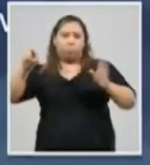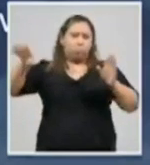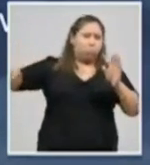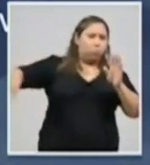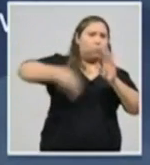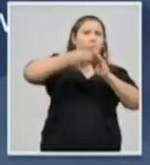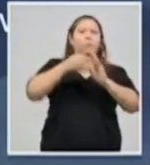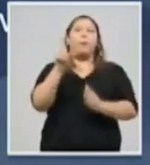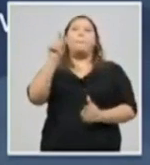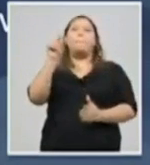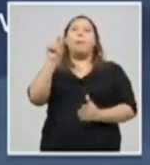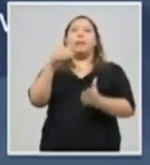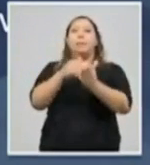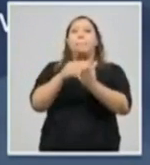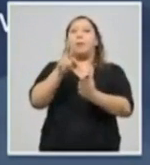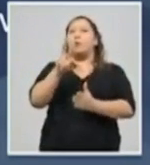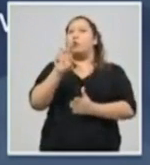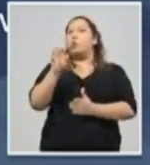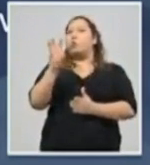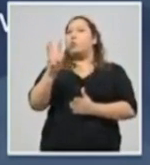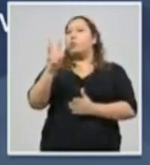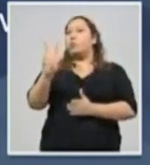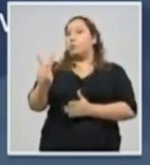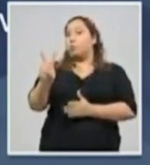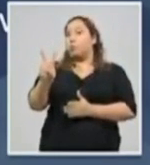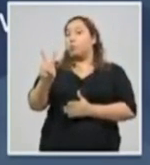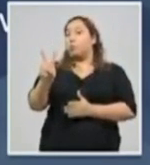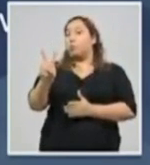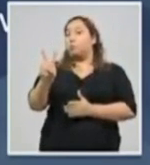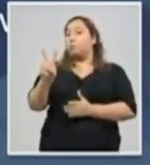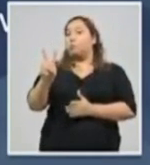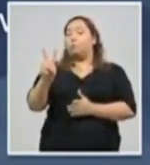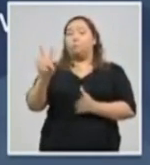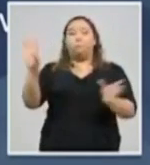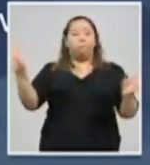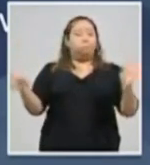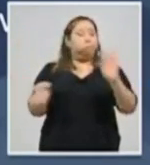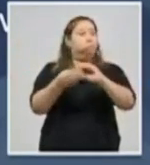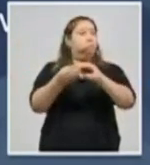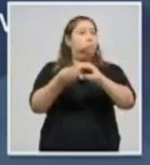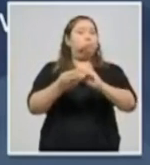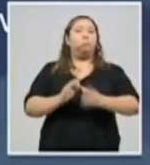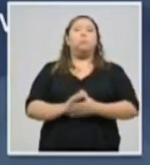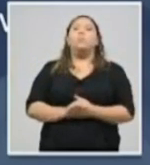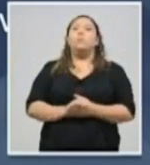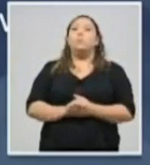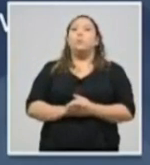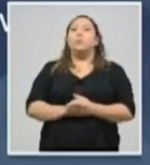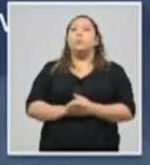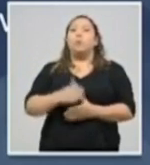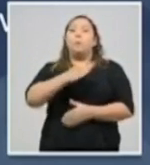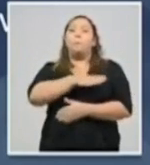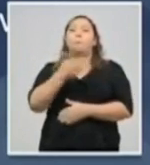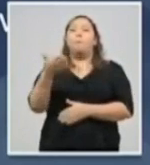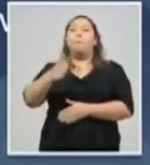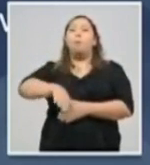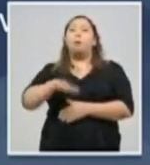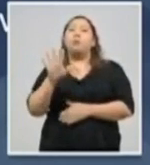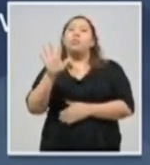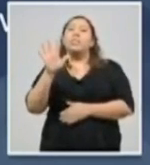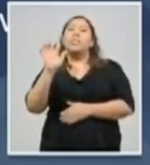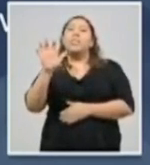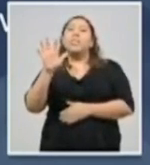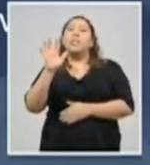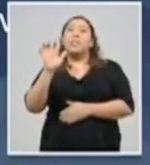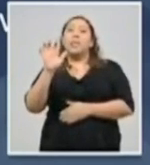de 20.262 casos totales. Y hemos superado los 500 fallecidos. Lamentamos